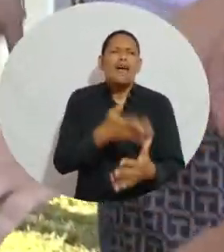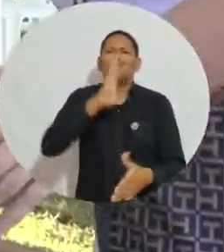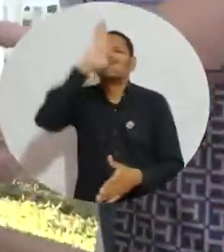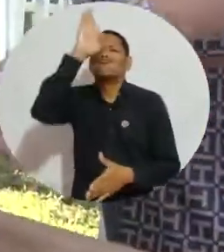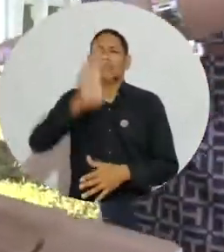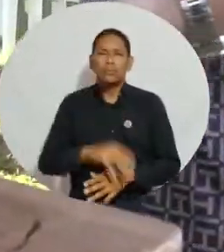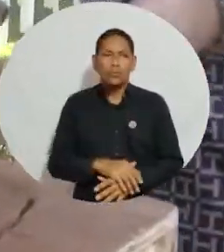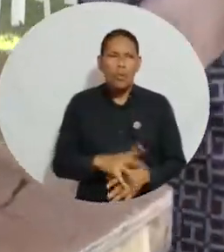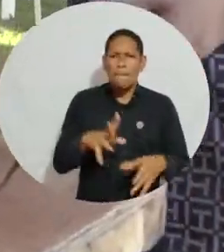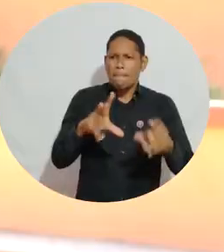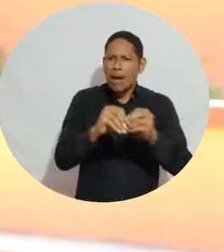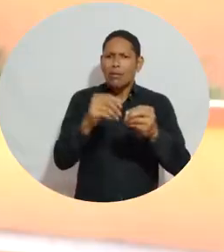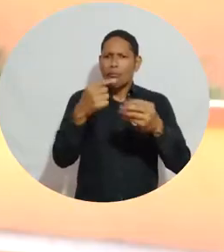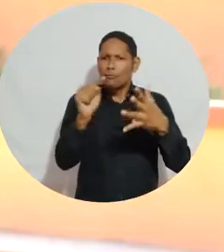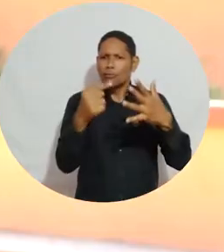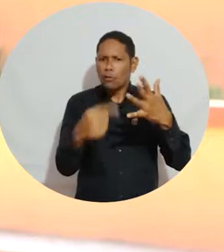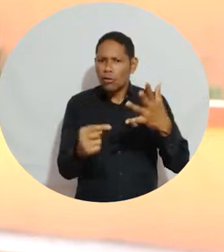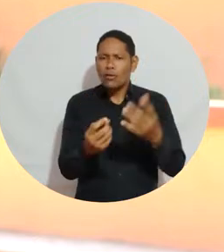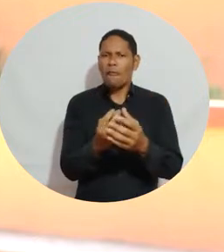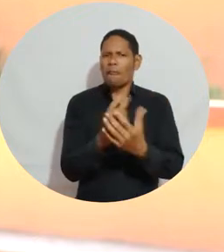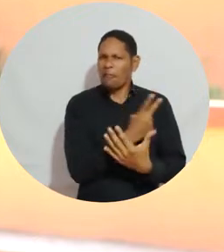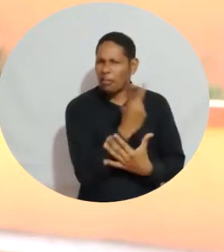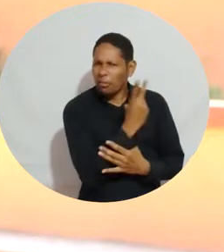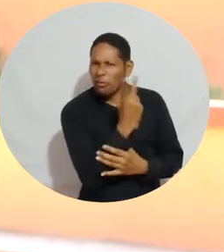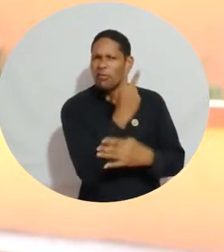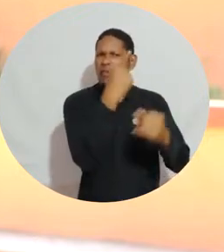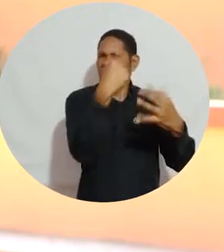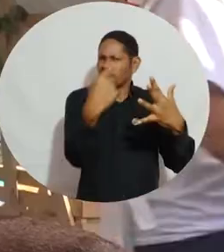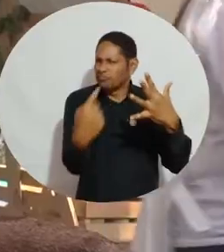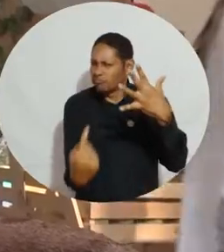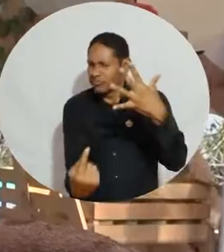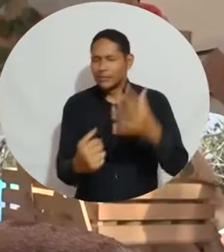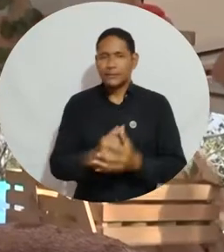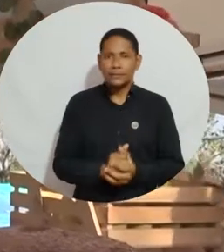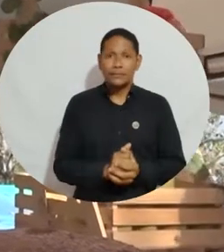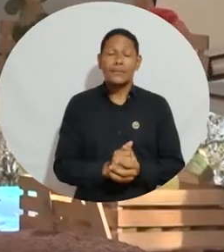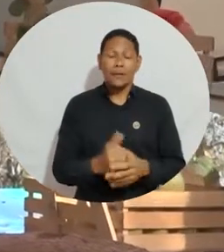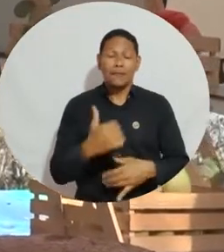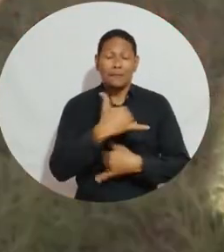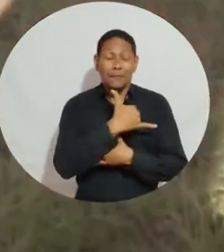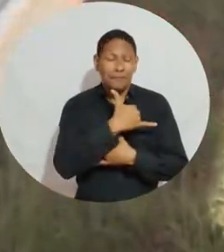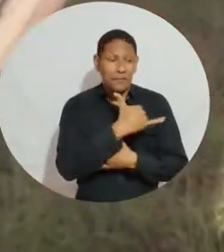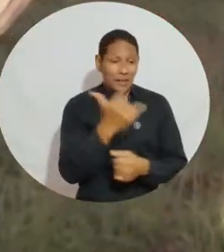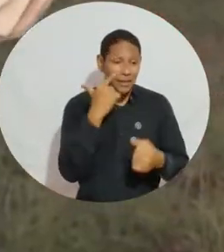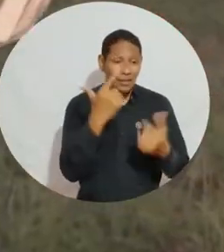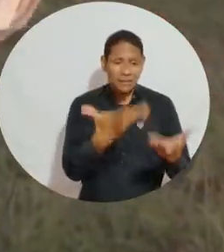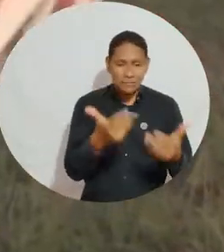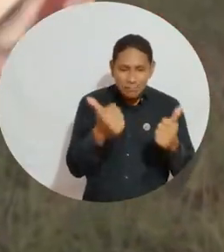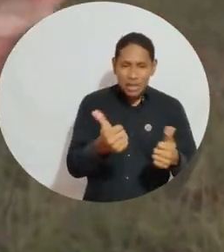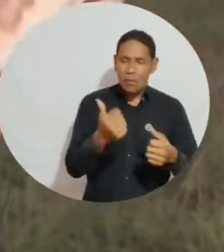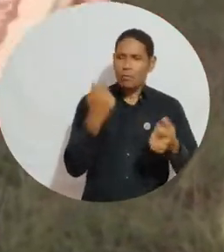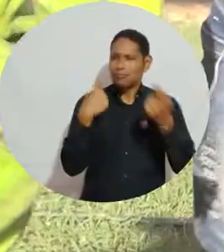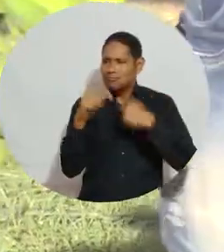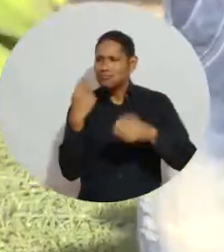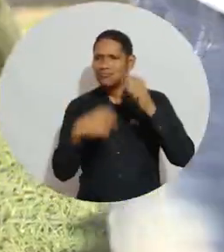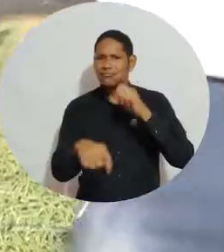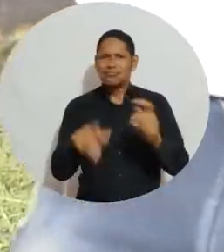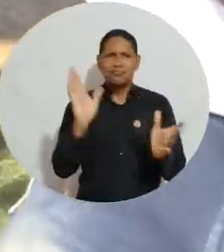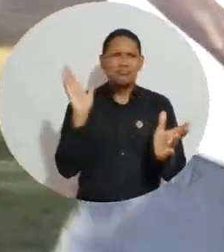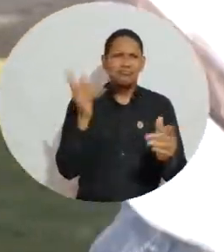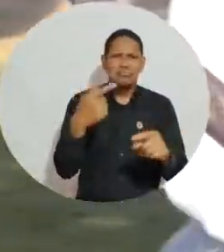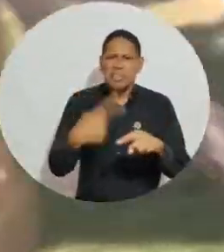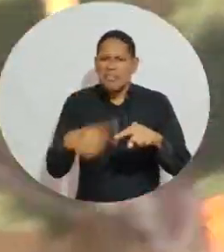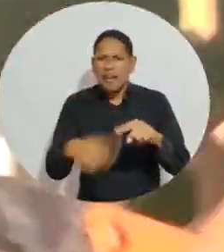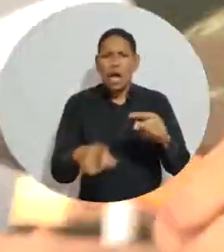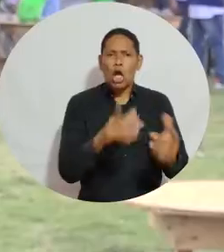generalmente están acostumbrados a ver, sino también algunas hortalizas. Estamos felices, sumamente felices. Han traído sus productos cultivados, la